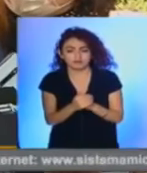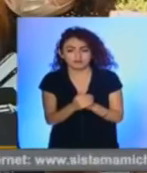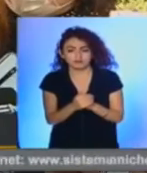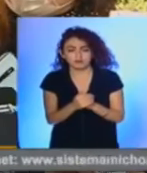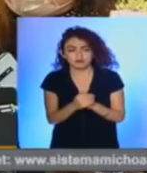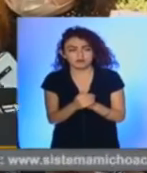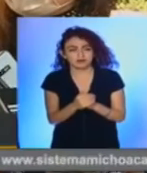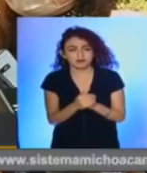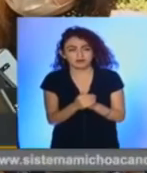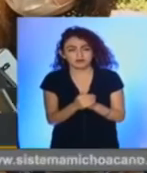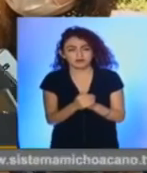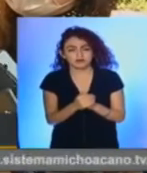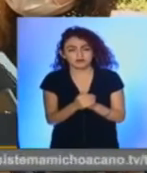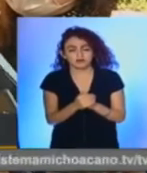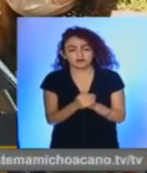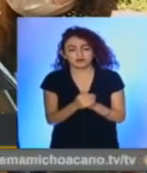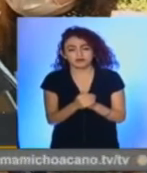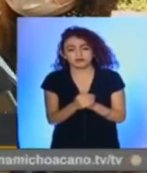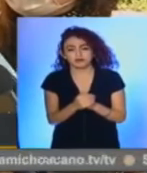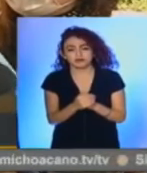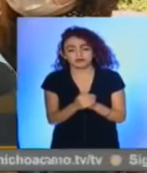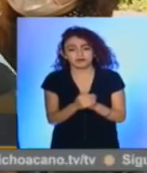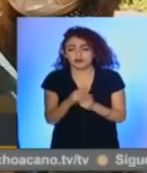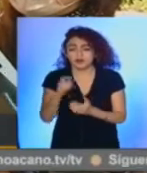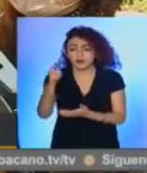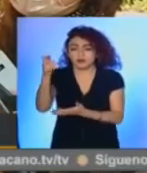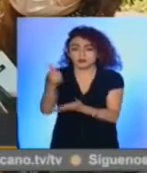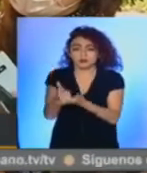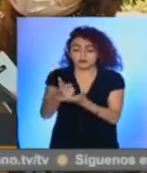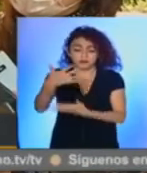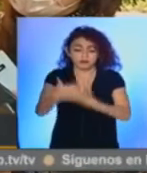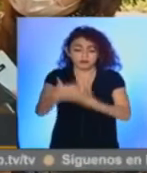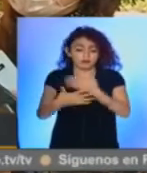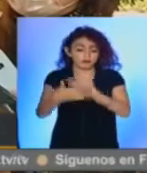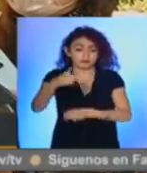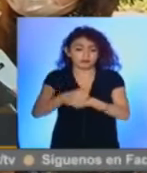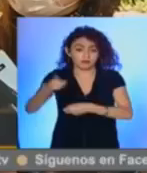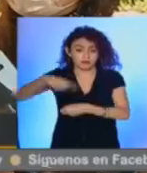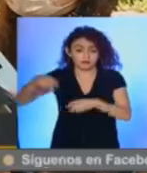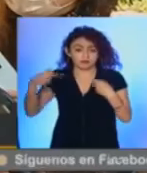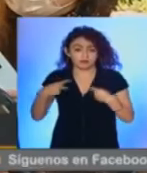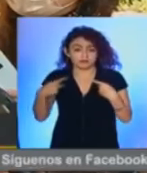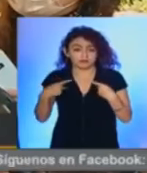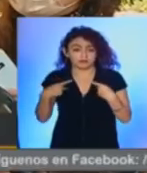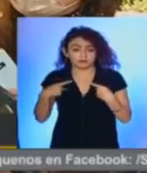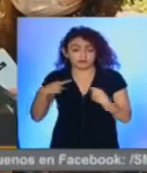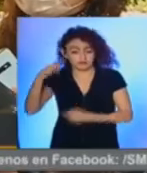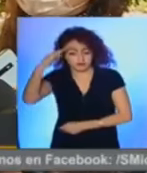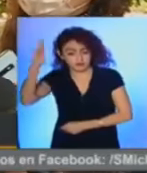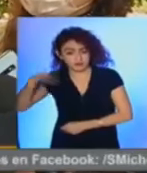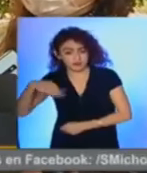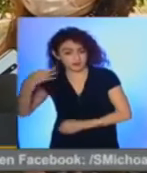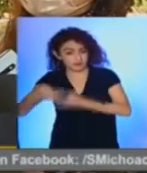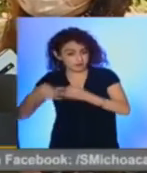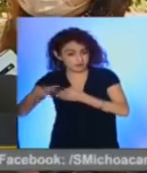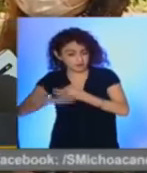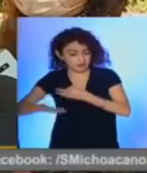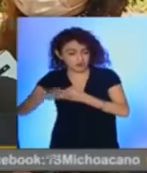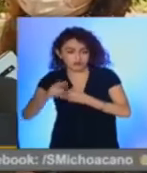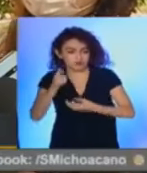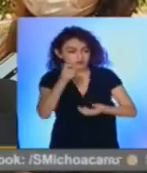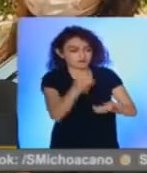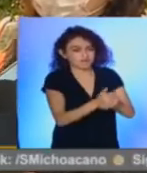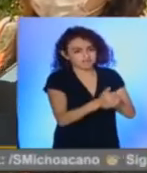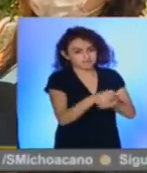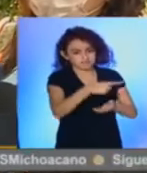estigmatizar, no es lo mismo que no le paguemos su quincena a un magistrado del tribunal, a que no le